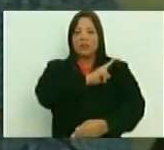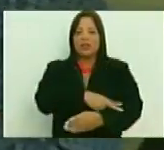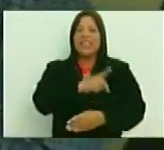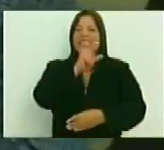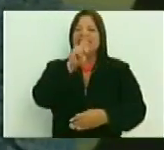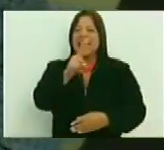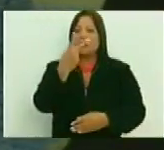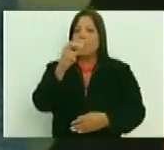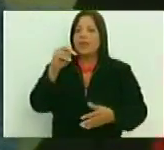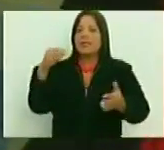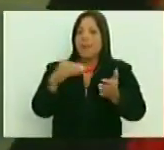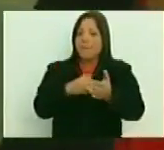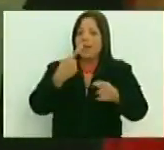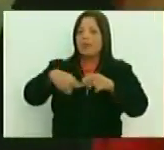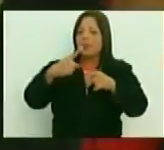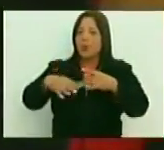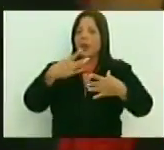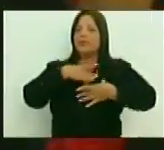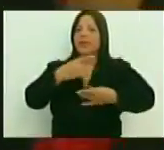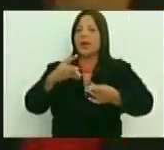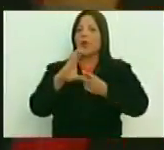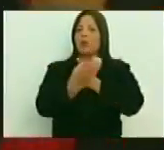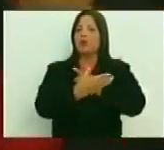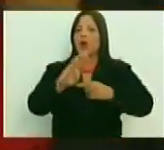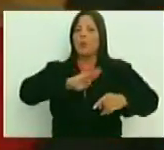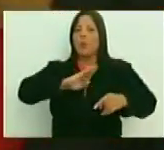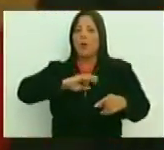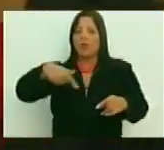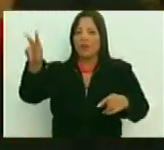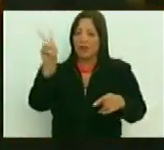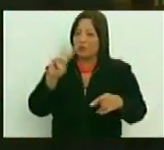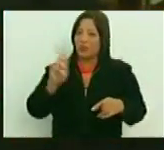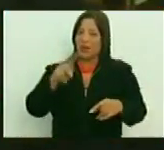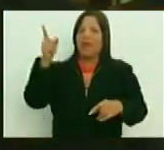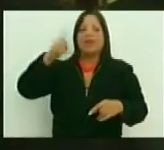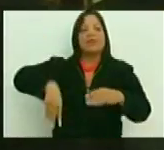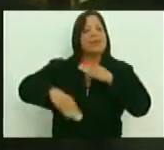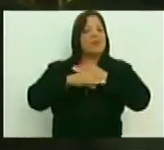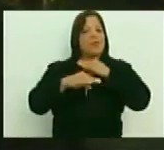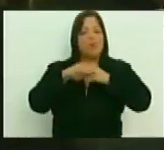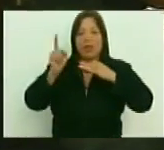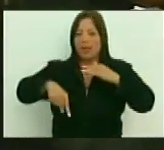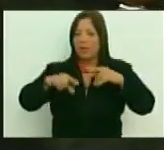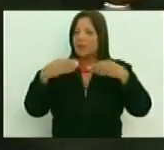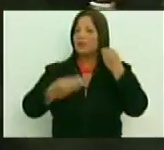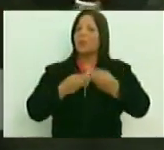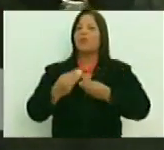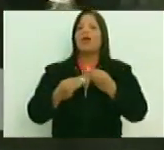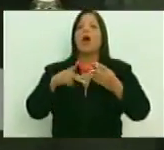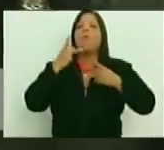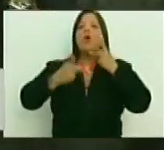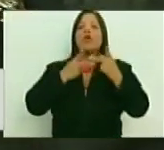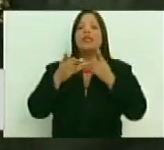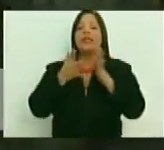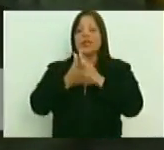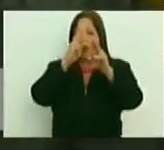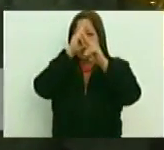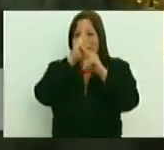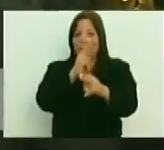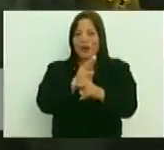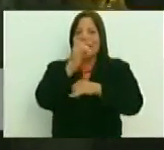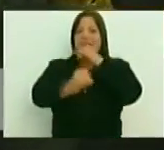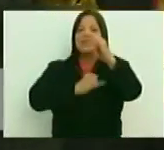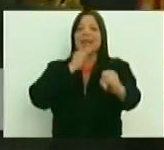120.000 bienes de interés cultural declarados. De igual manera, se ha logrado establecer políticas de reconocimiento